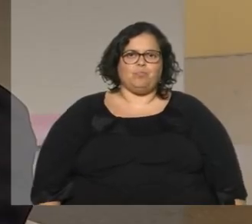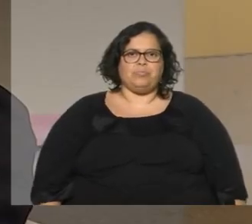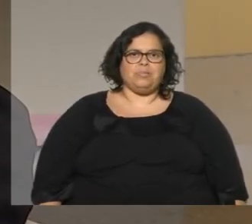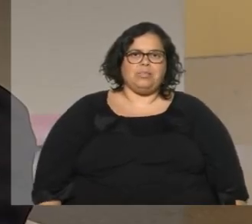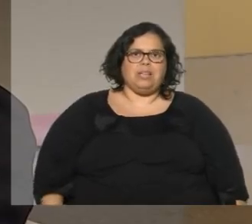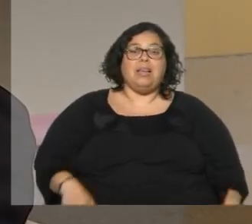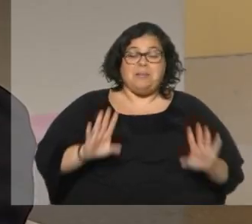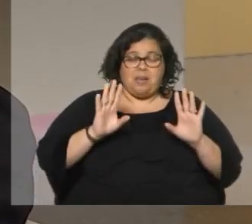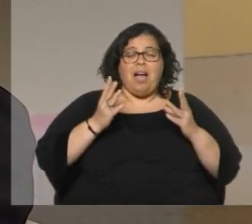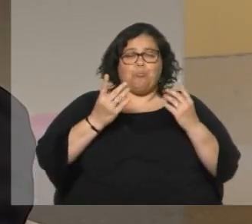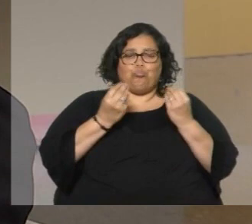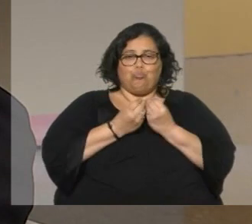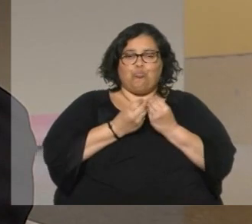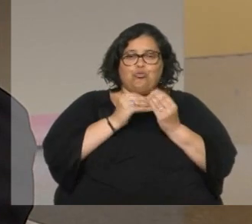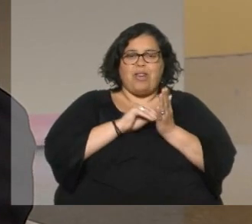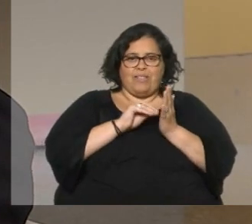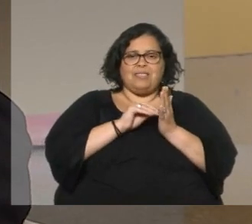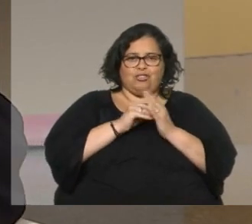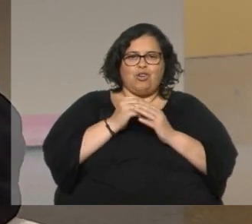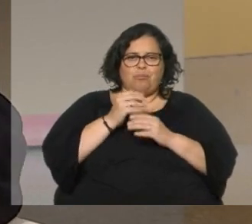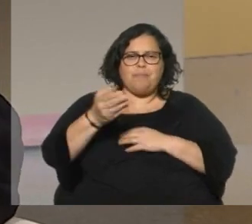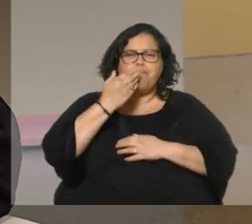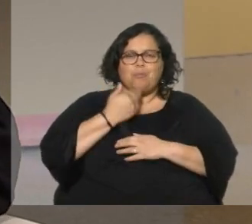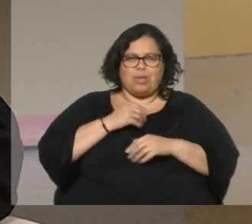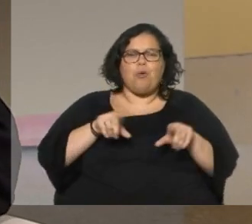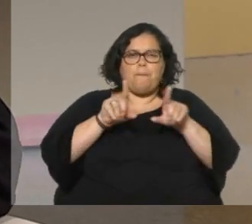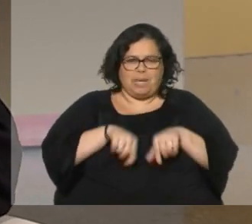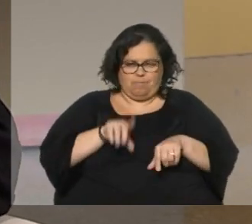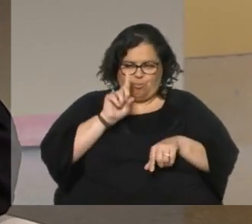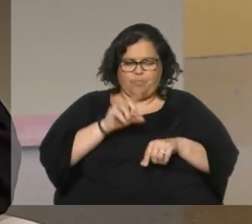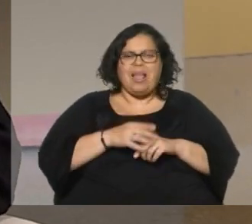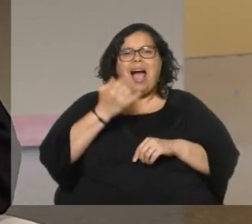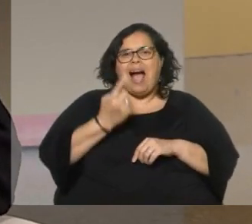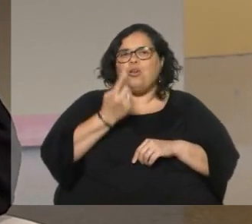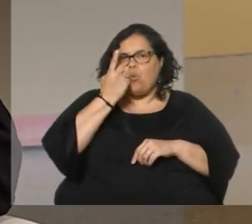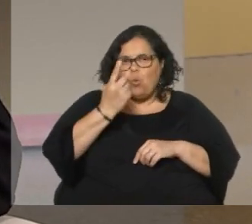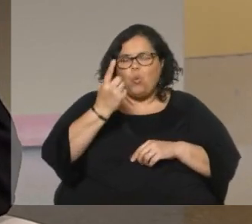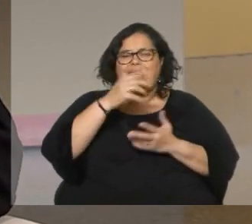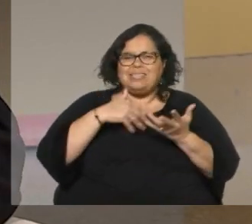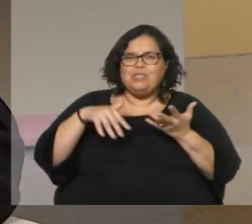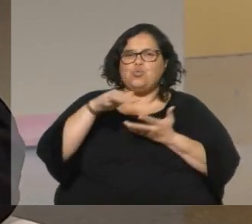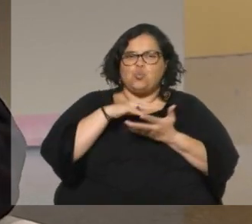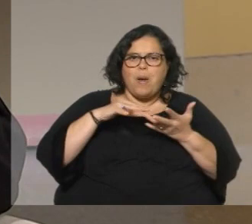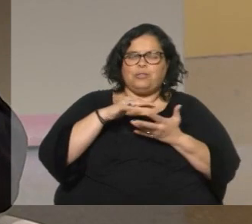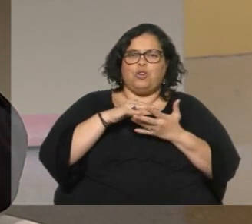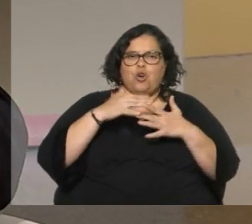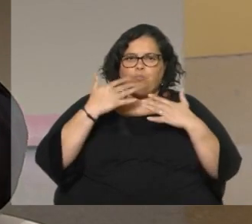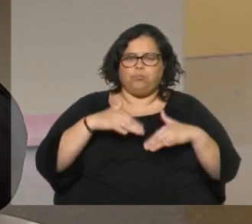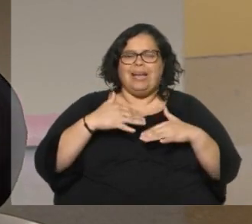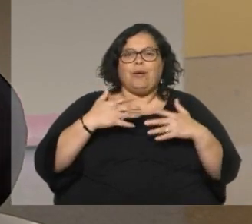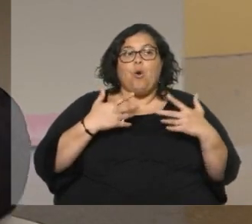he respondido alguna vez a esa inquietud y no me salgo de una situación muy límite que me tocó vivir que